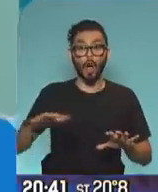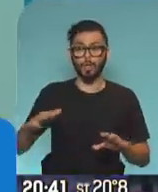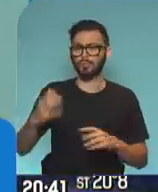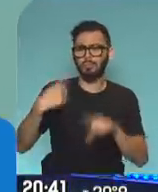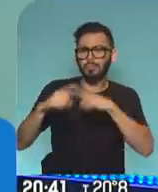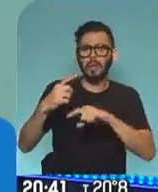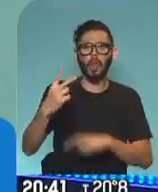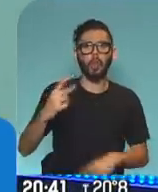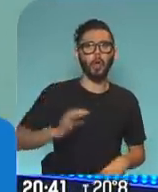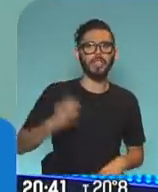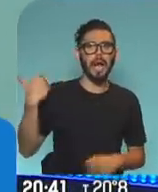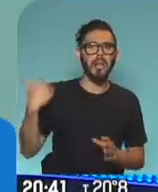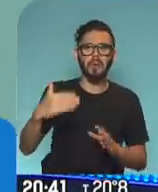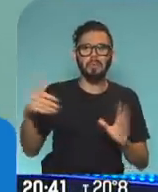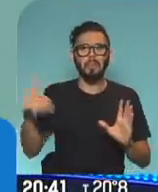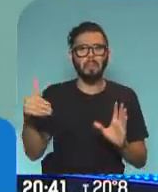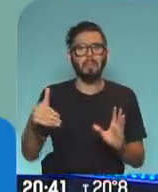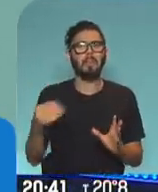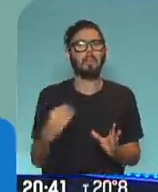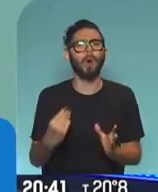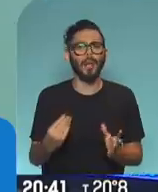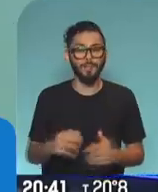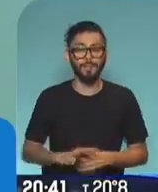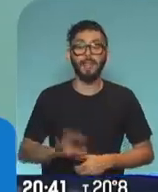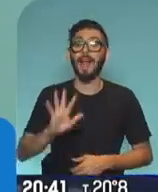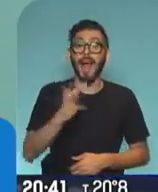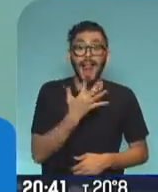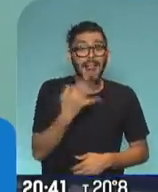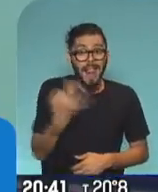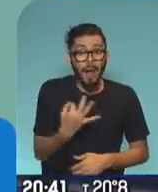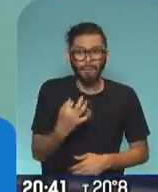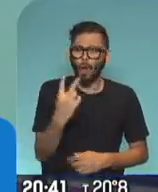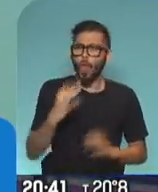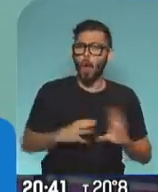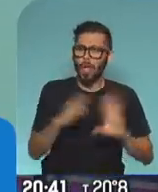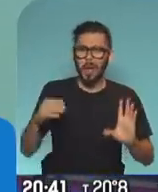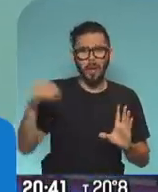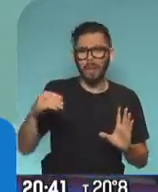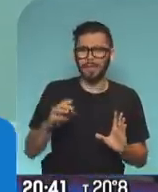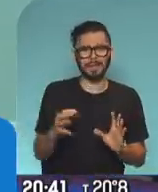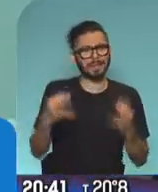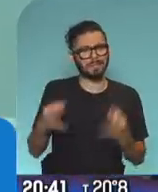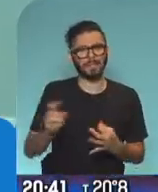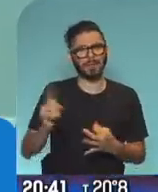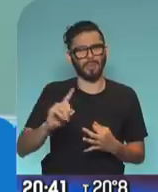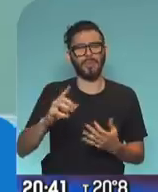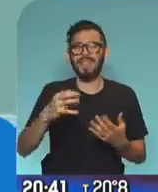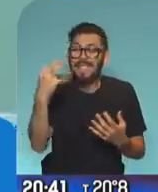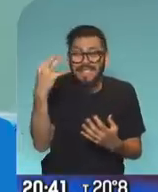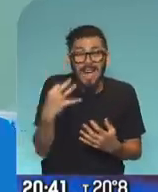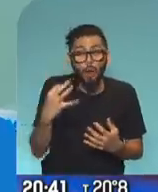tramitó hace dos años ya. Sí, la verdad, Zulma, es que no tiene que tardar dos años, así que seguramente falta alguna